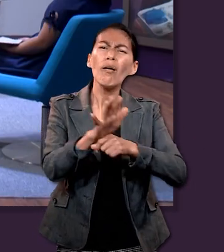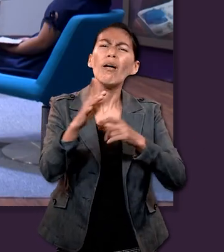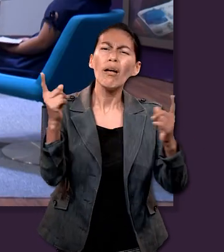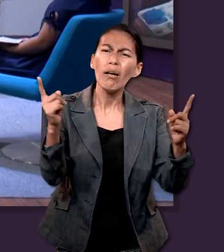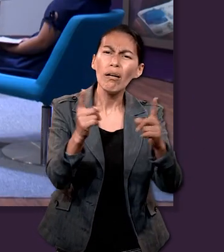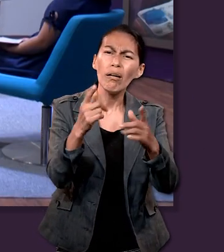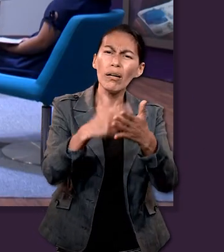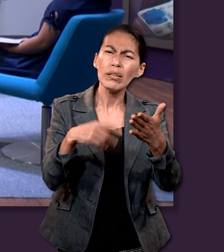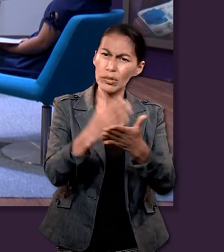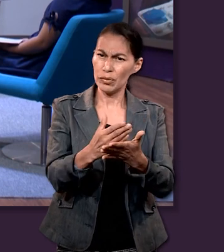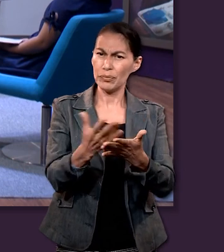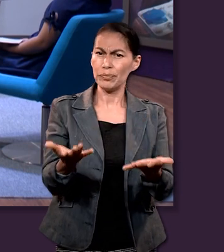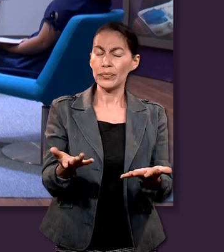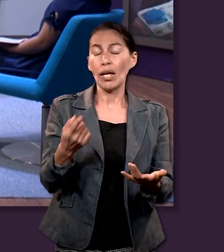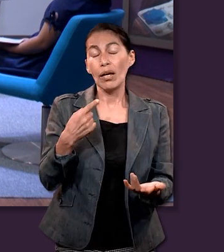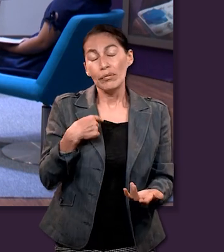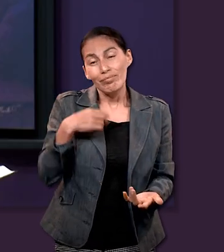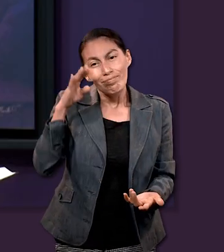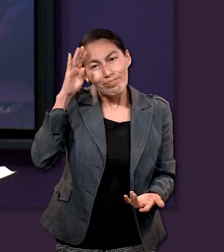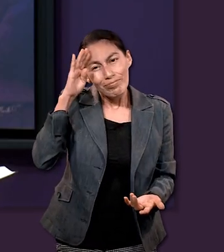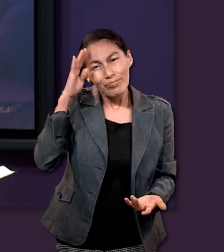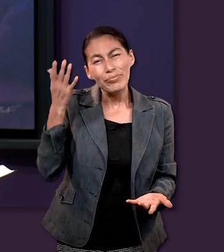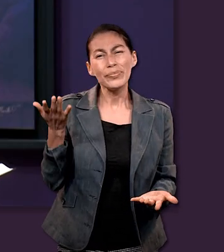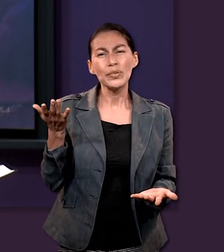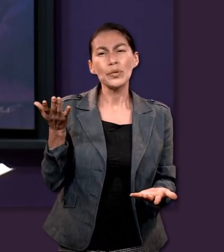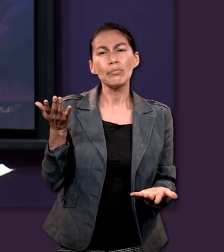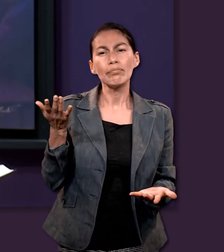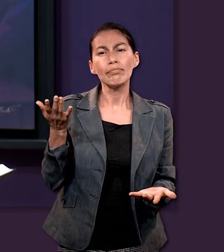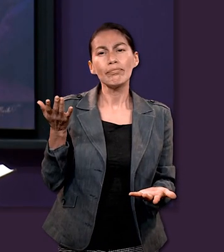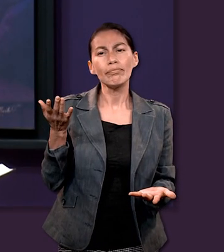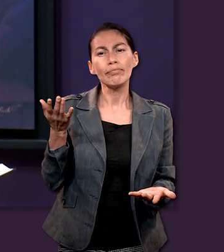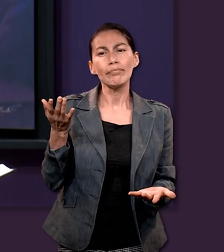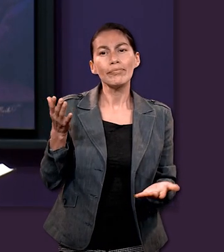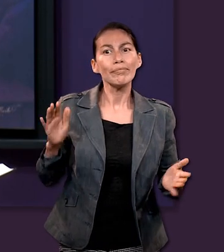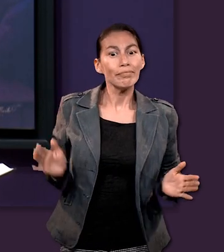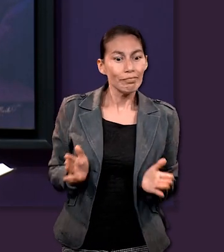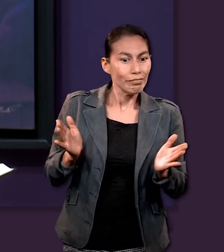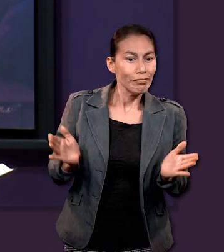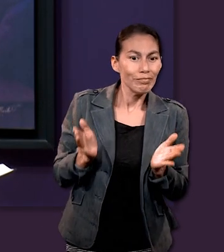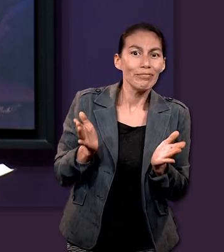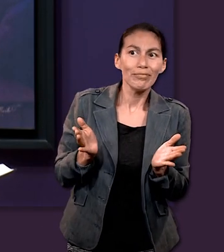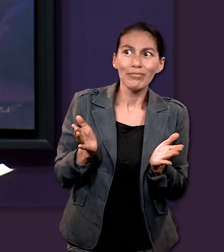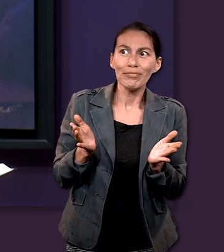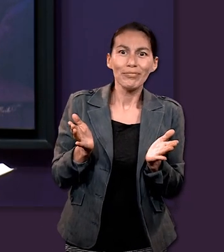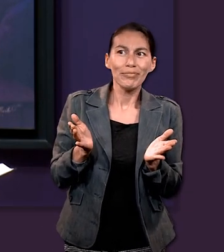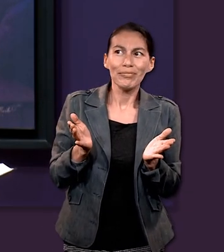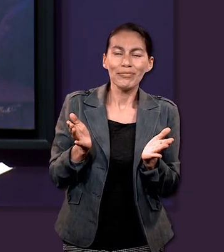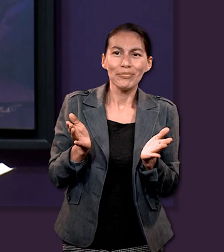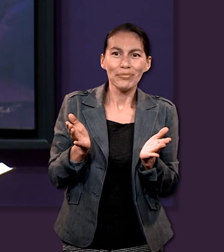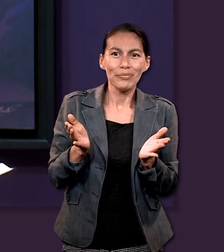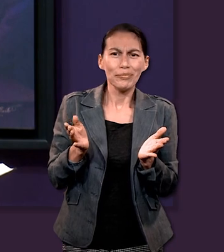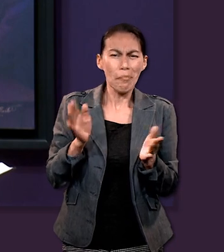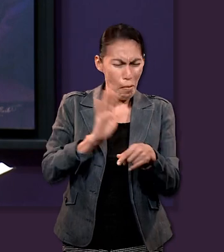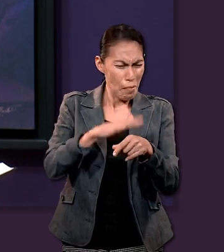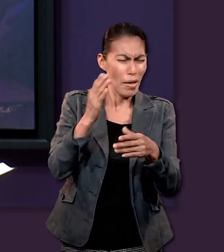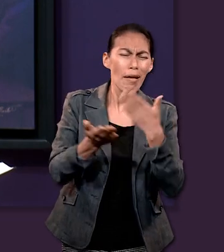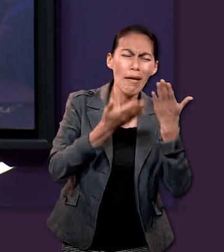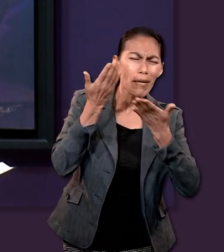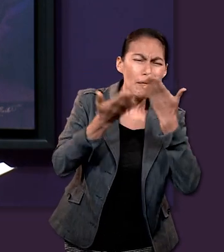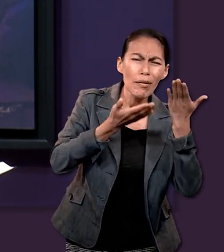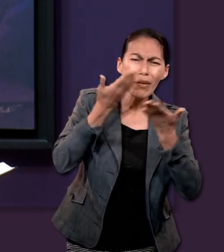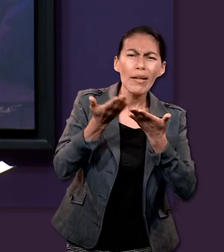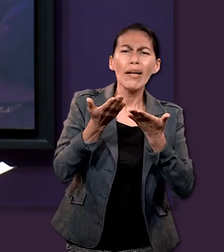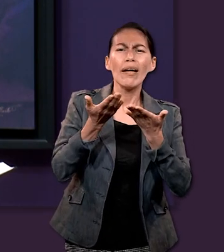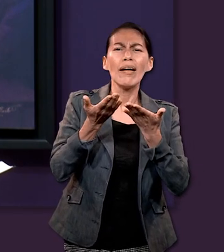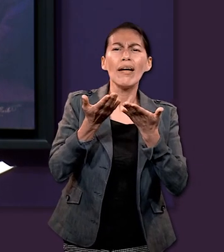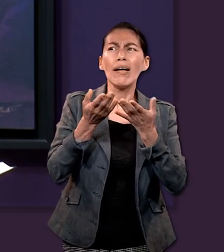bueno yo me quedo con como motivado para estudiar un poco más la relación entre